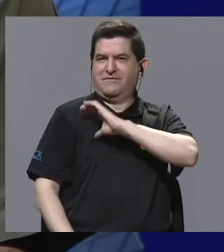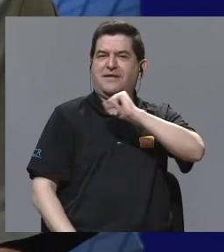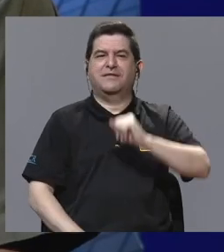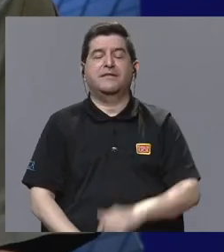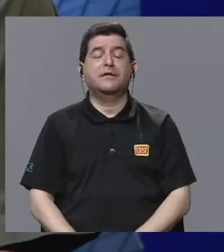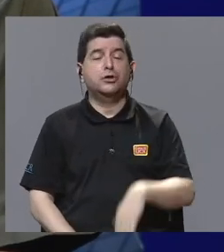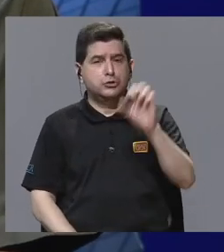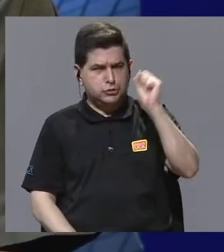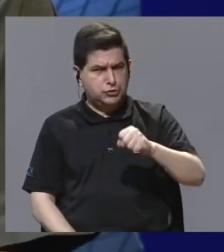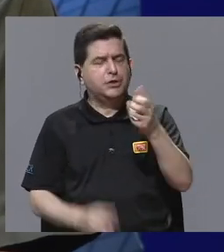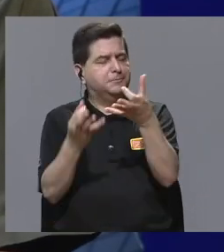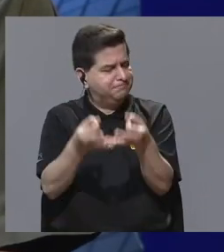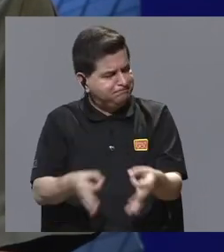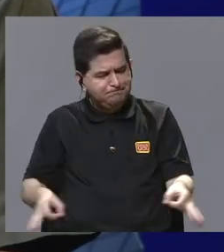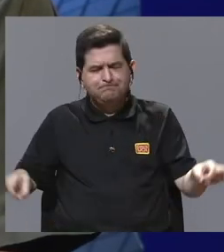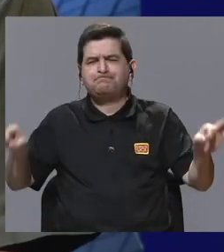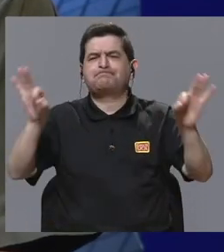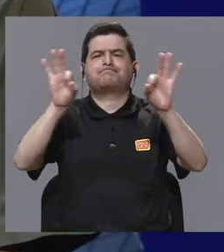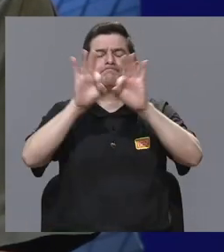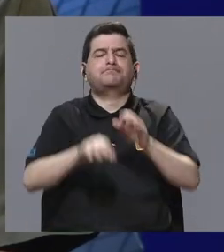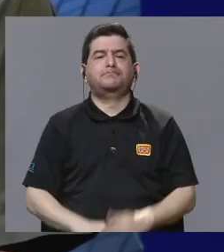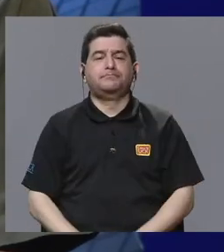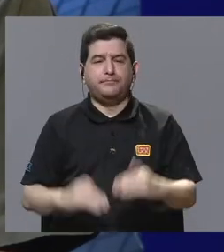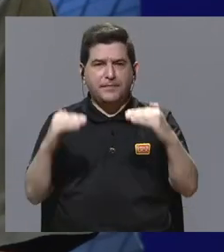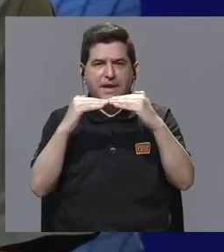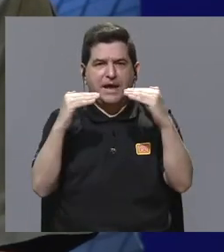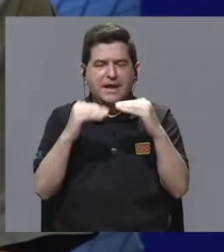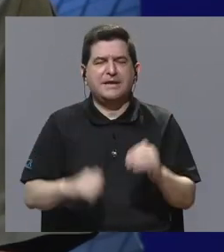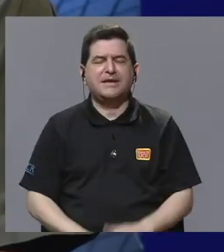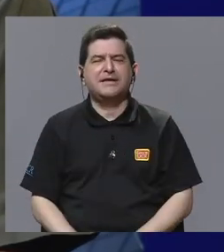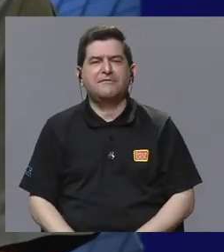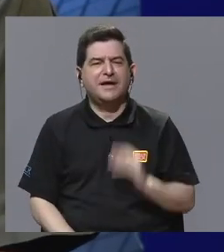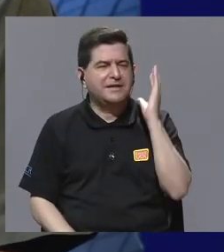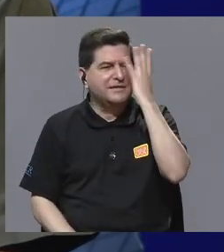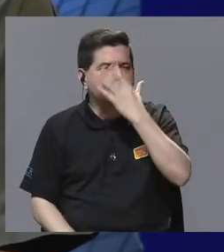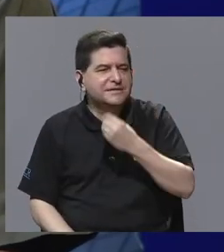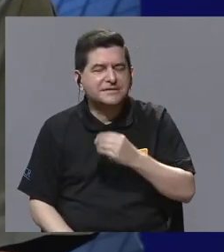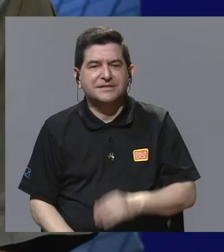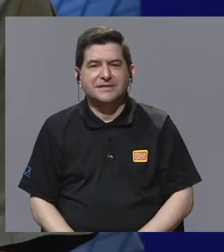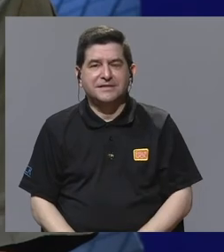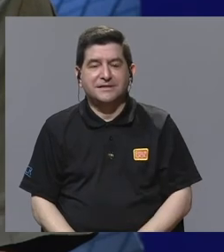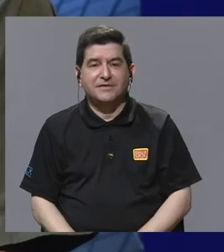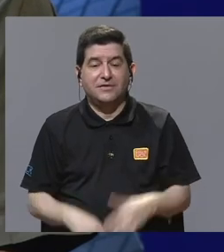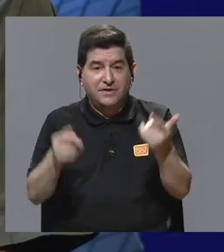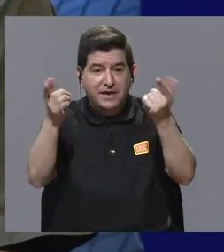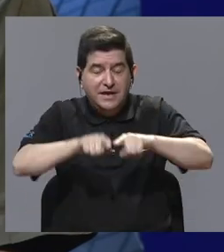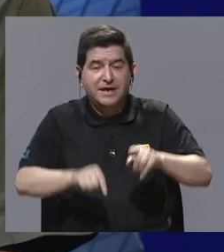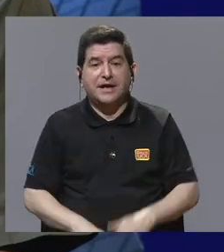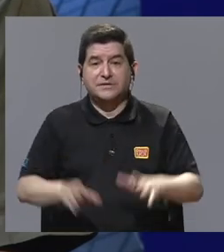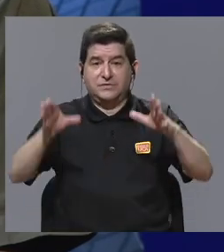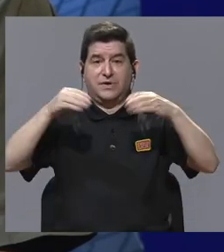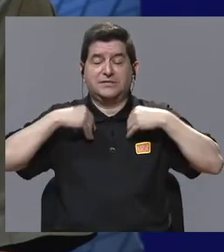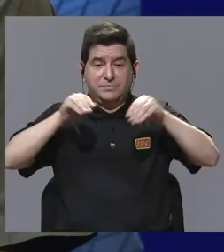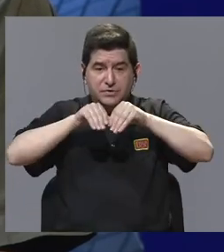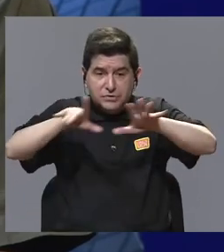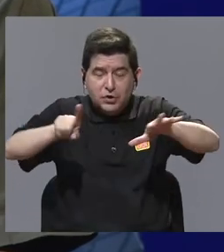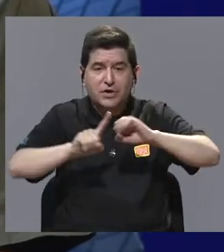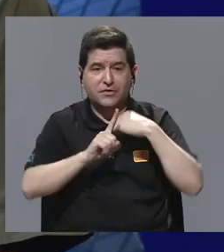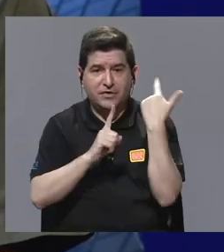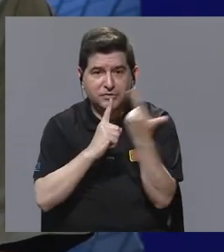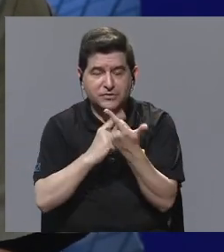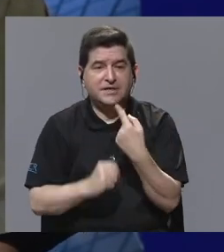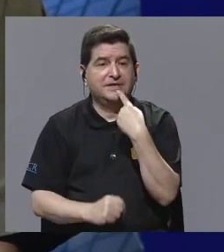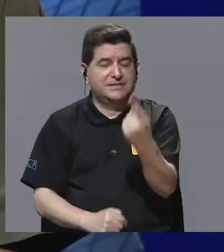Era importantísimo que el nivel estético, de hecho, nos ha agradado que en la recepción, redes sociales y demás, casi siempre se habla de,